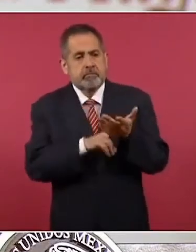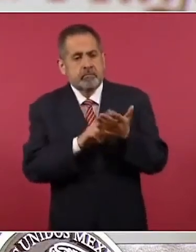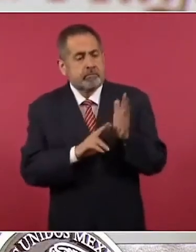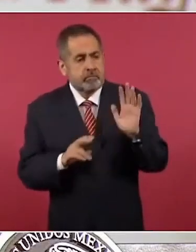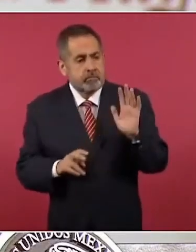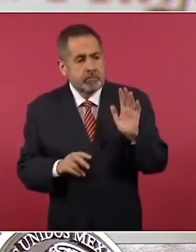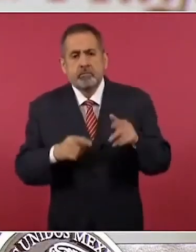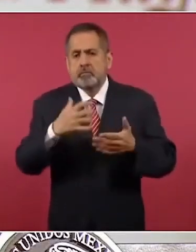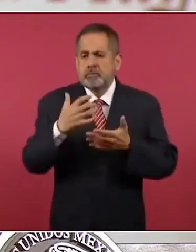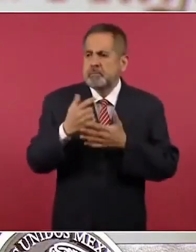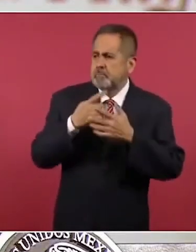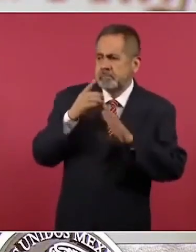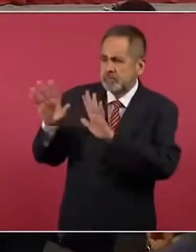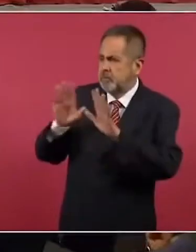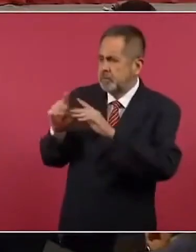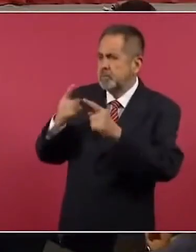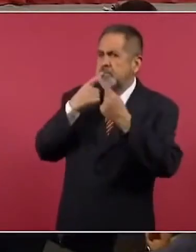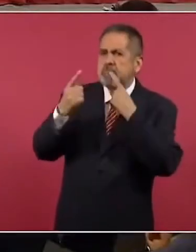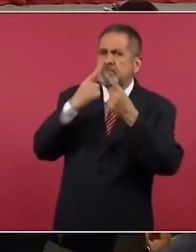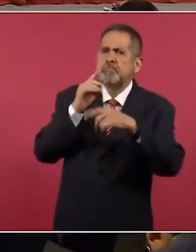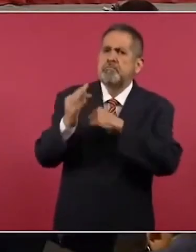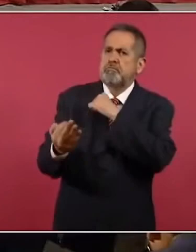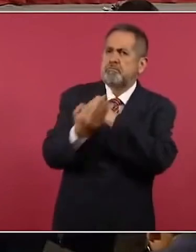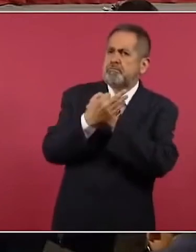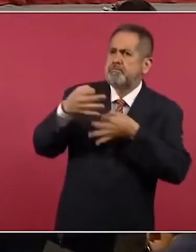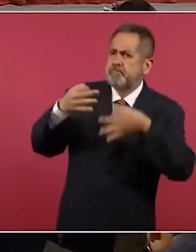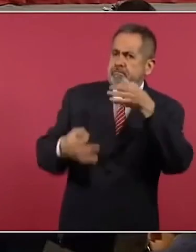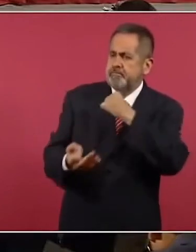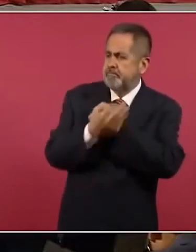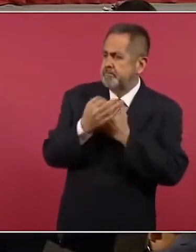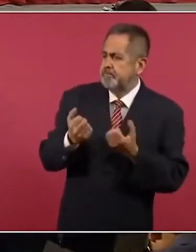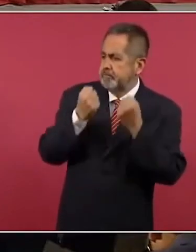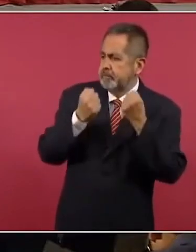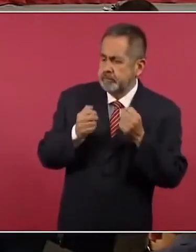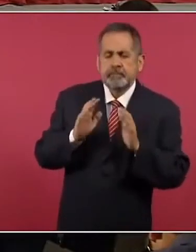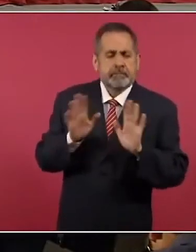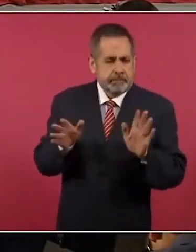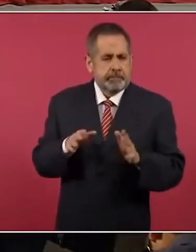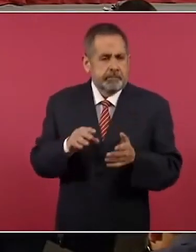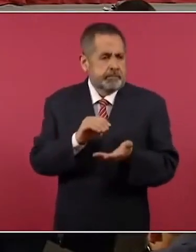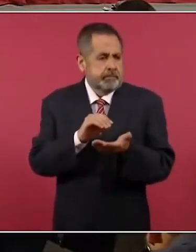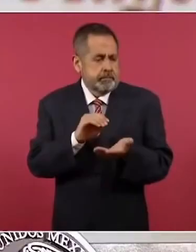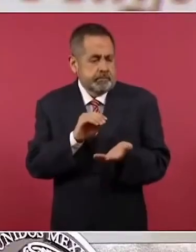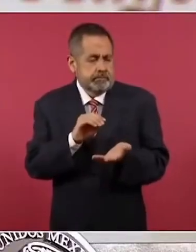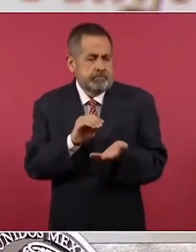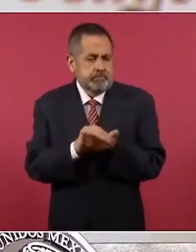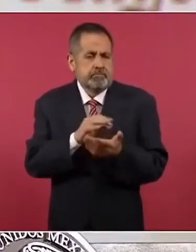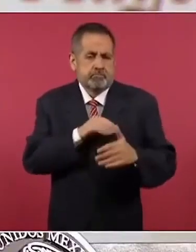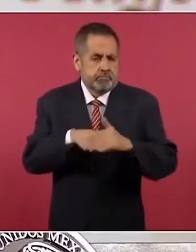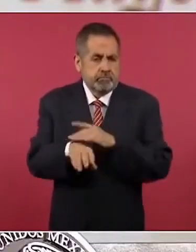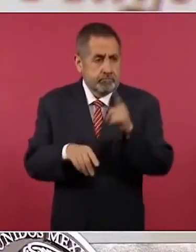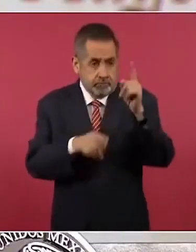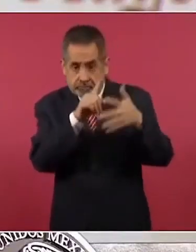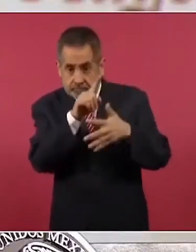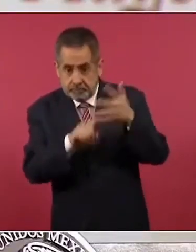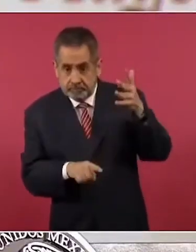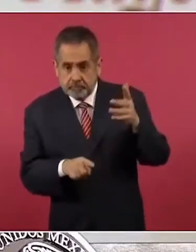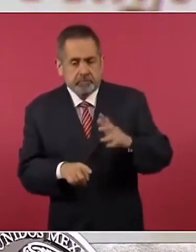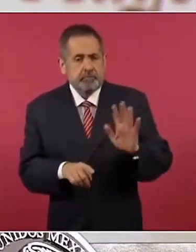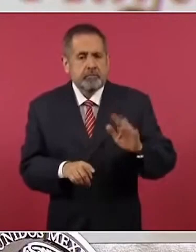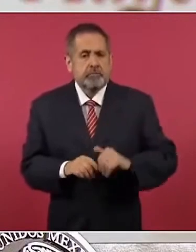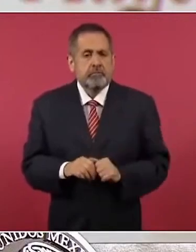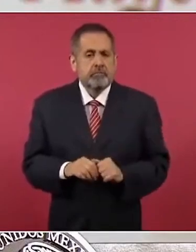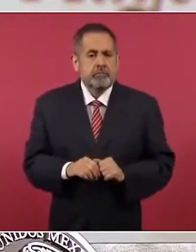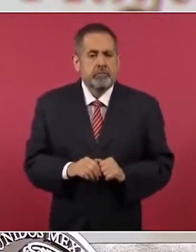ya sea porque ganaron el amparo o porque prescribieron. Y no tienen los ciudadanos extranjeros